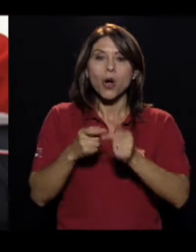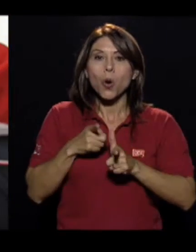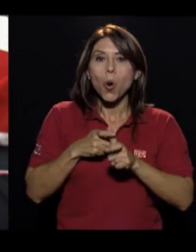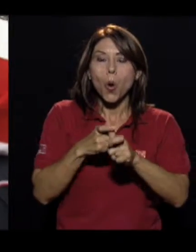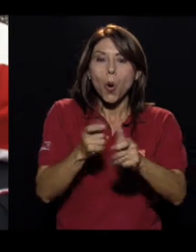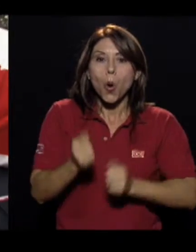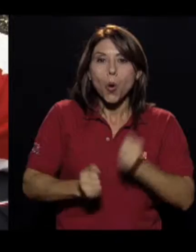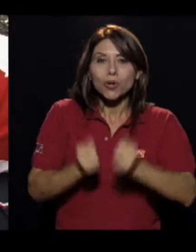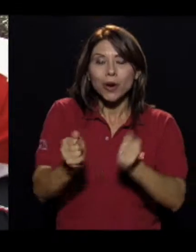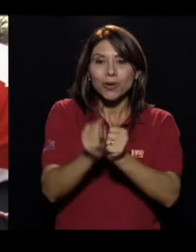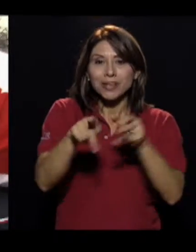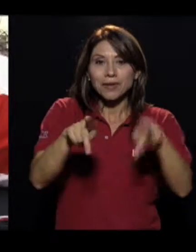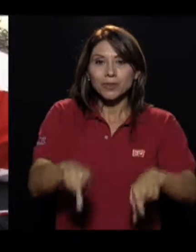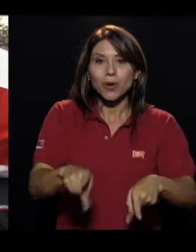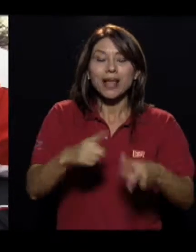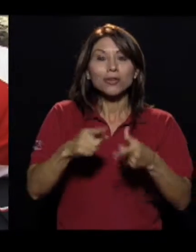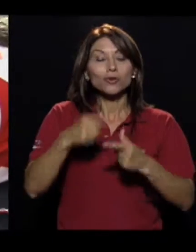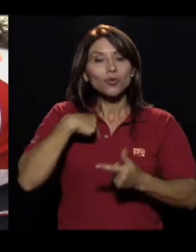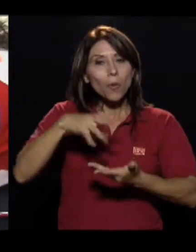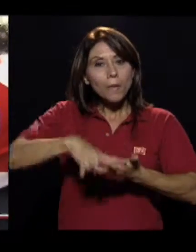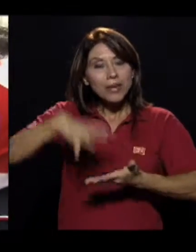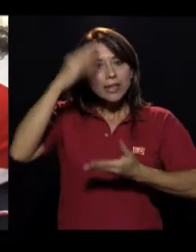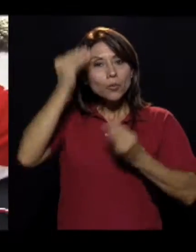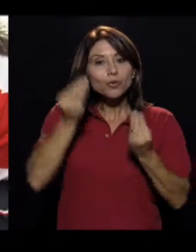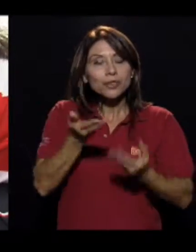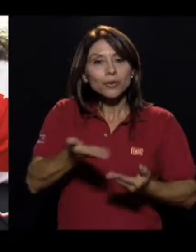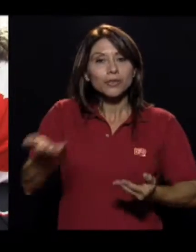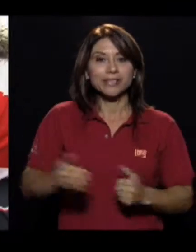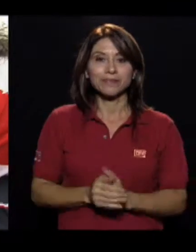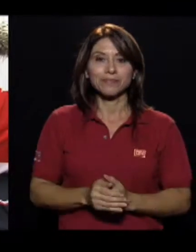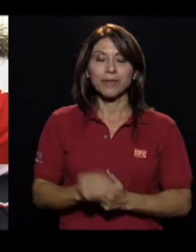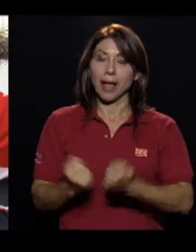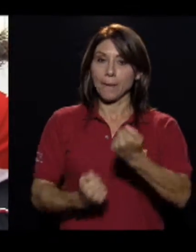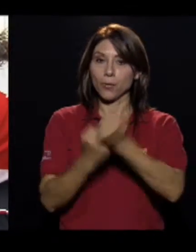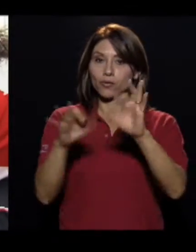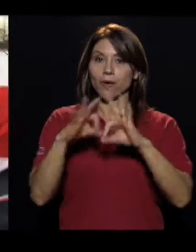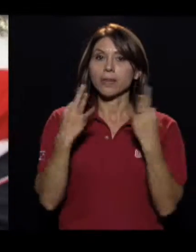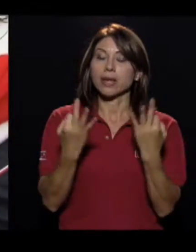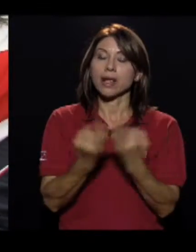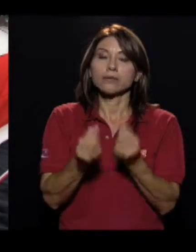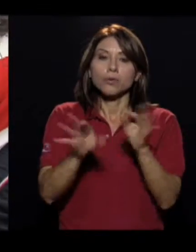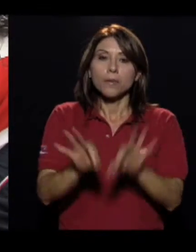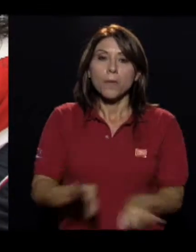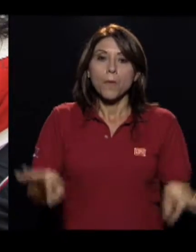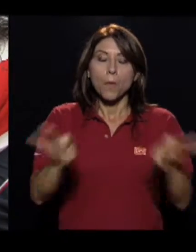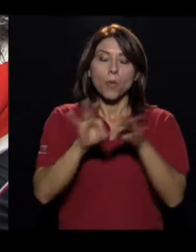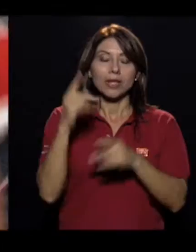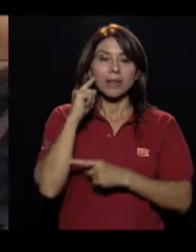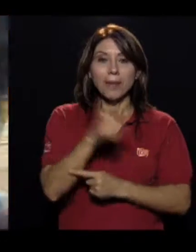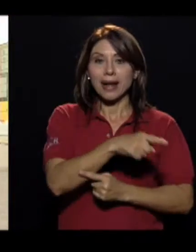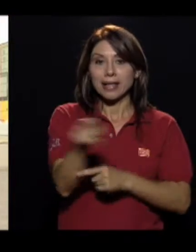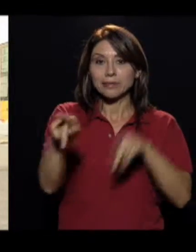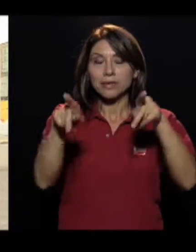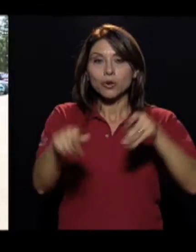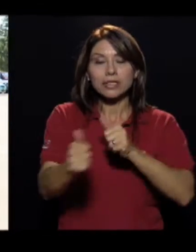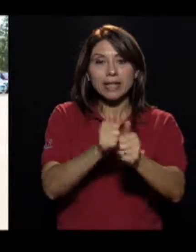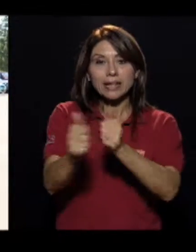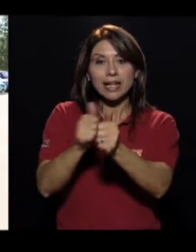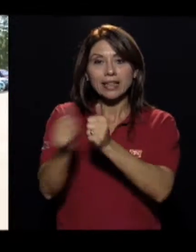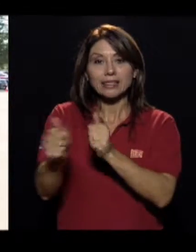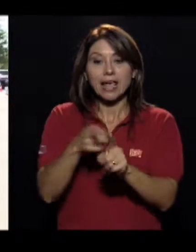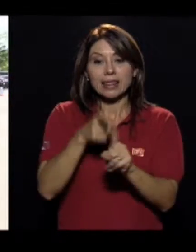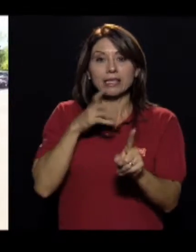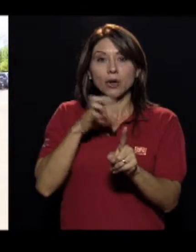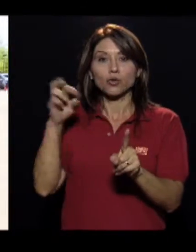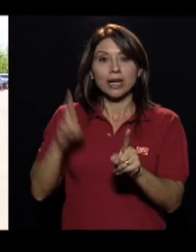corra con esa persona. Y se van a sorprender tantas cosas que uno va aprendiendo en el camino. El apoyo familiar es una herramienta muy importante para